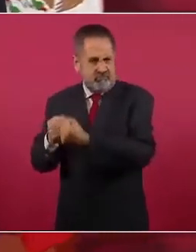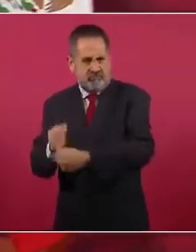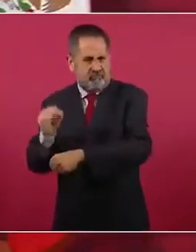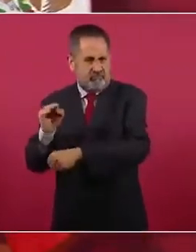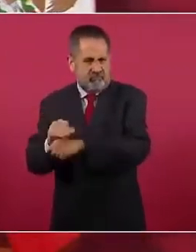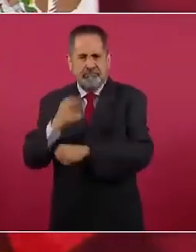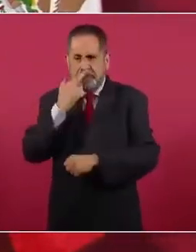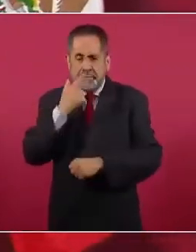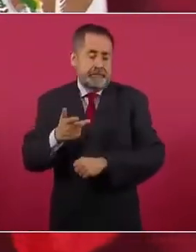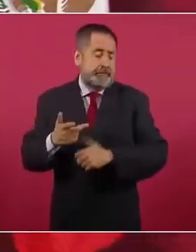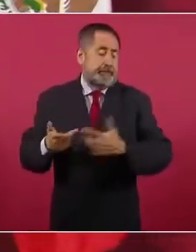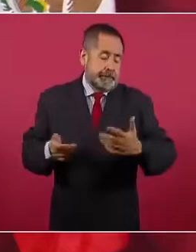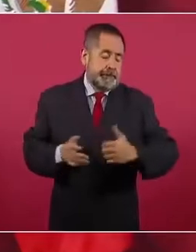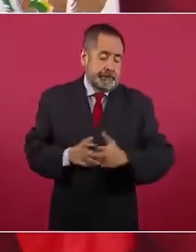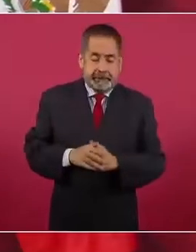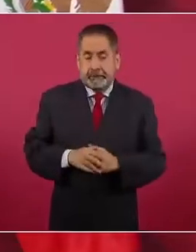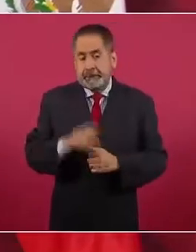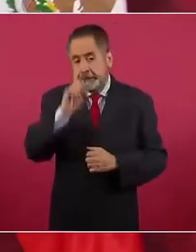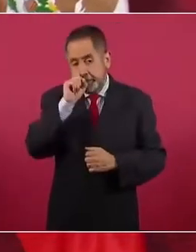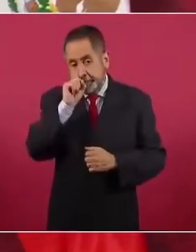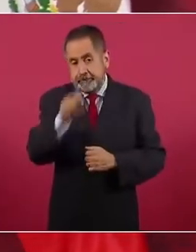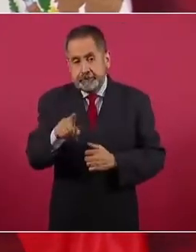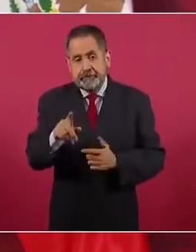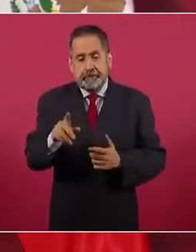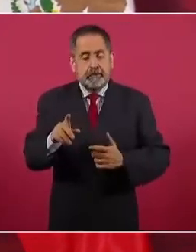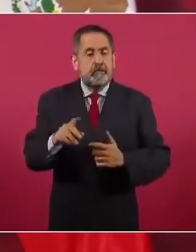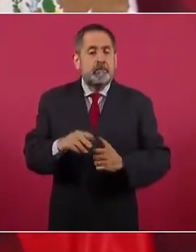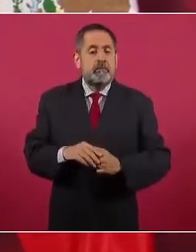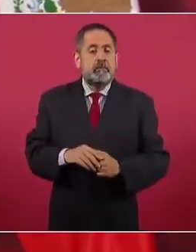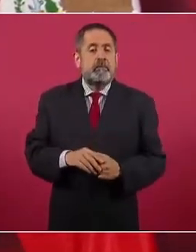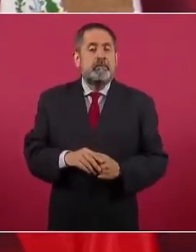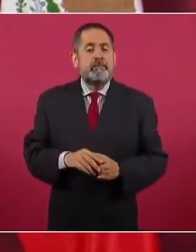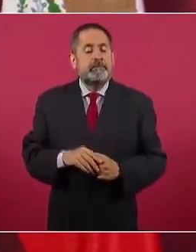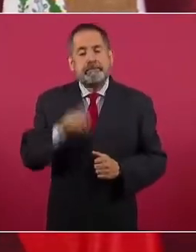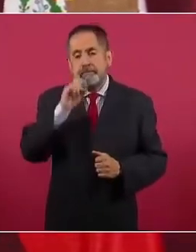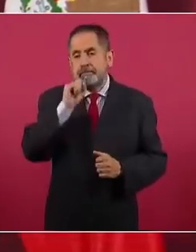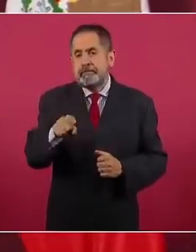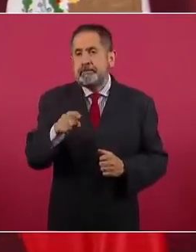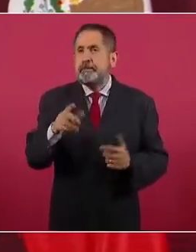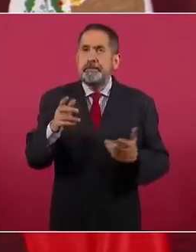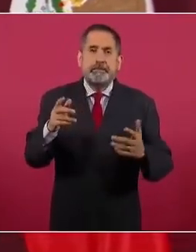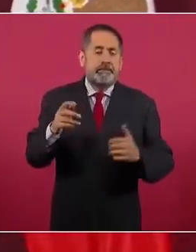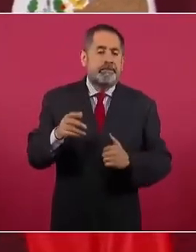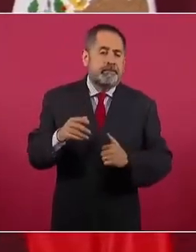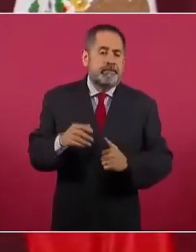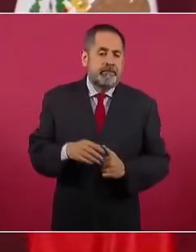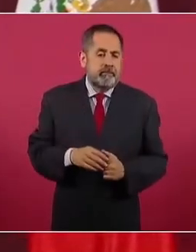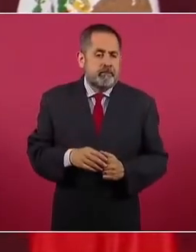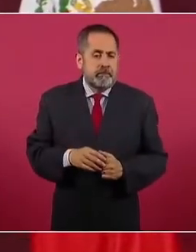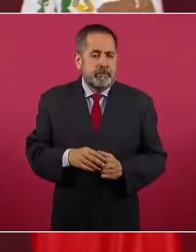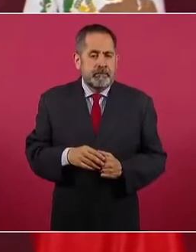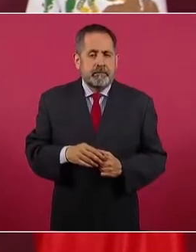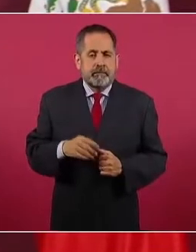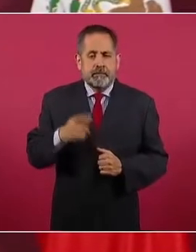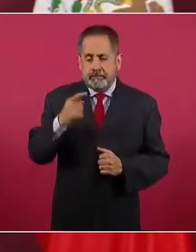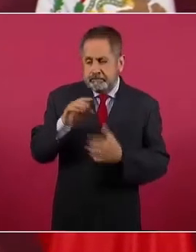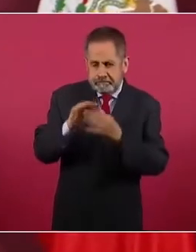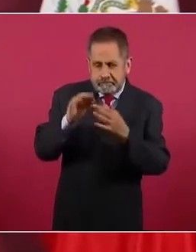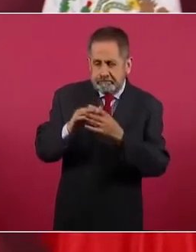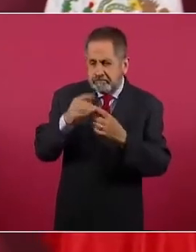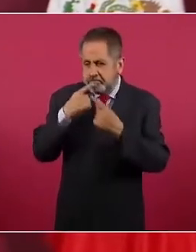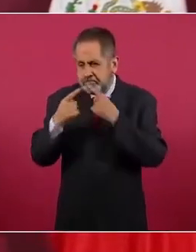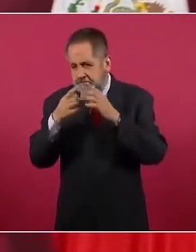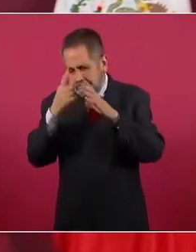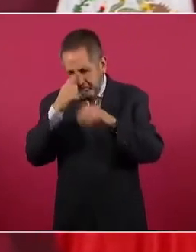buscar en cuestiones estratégicas